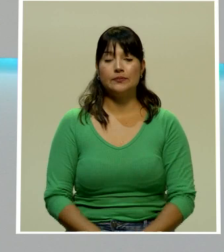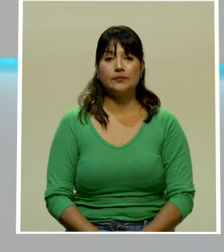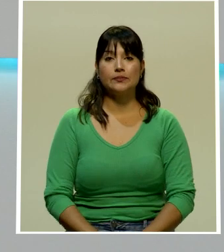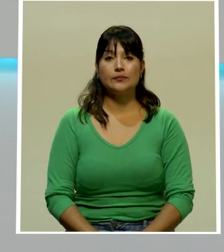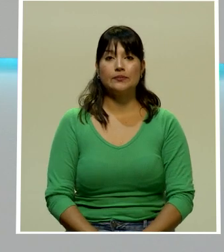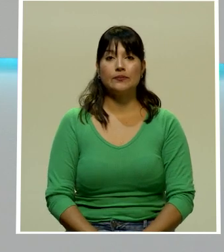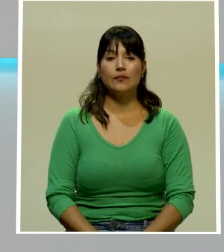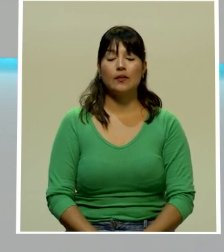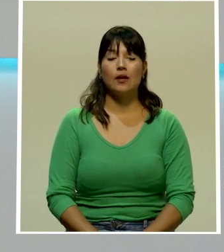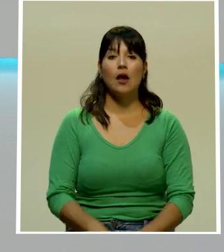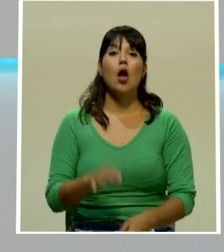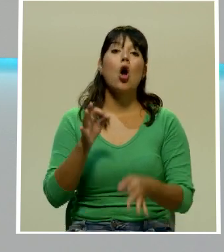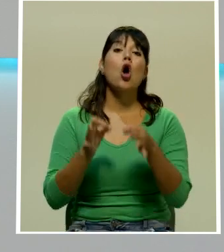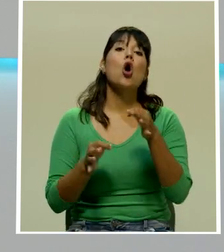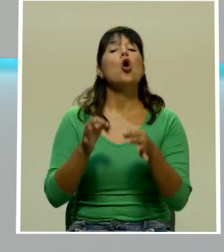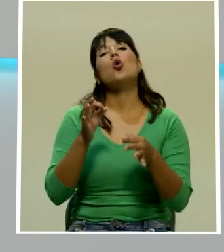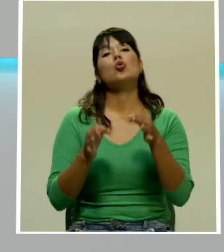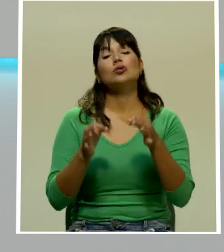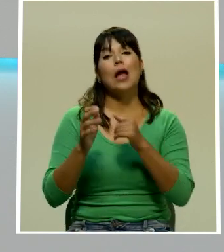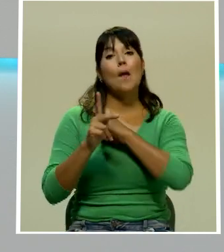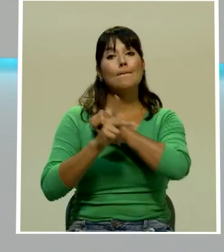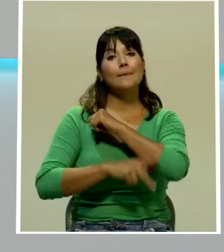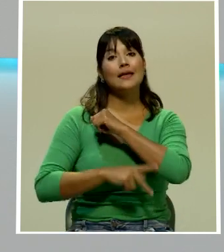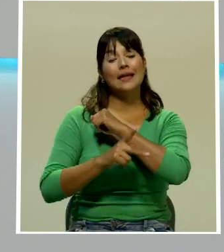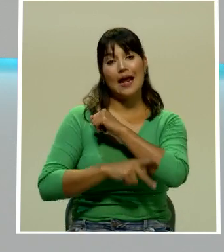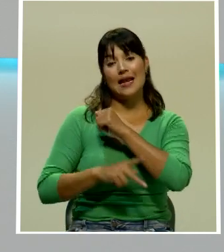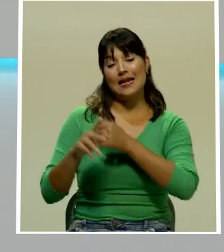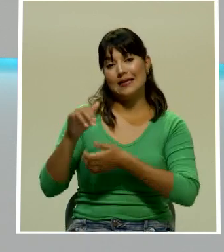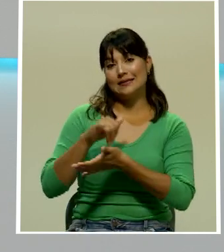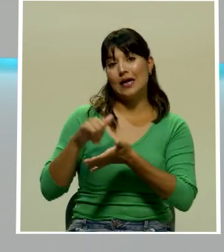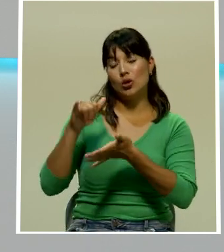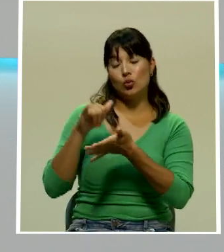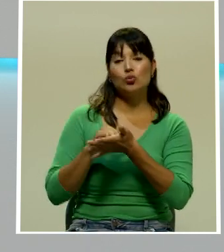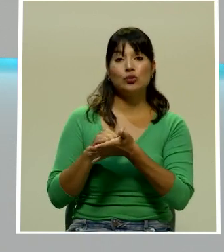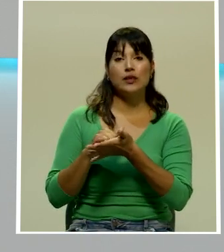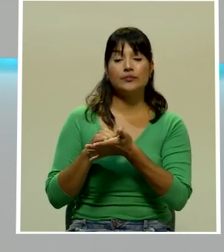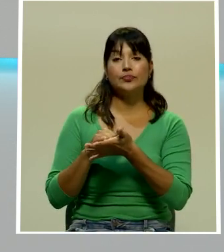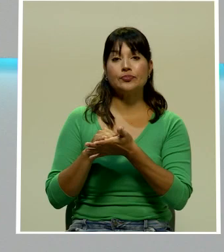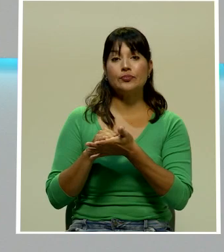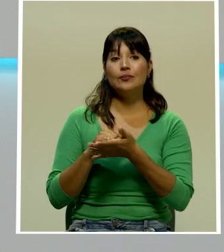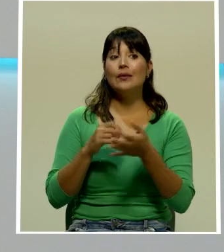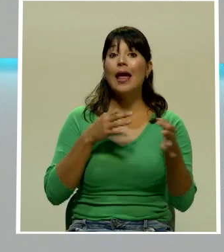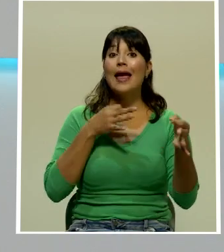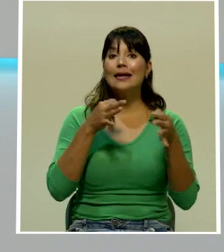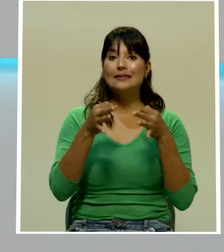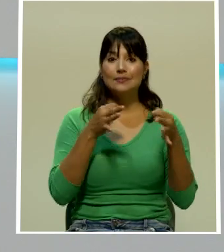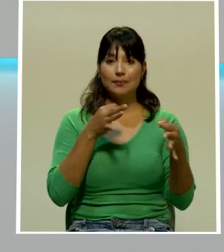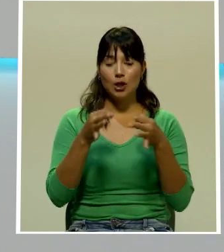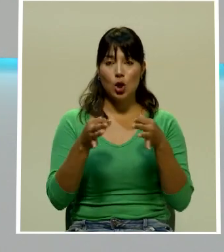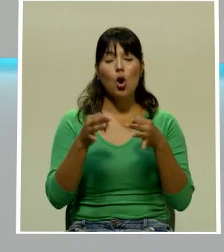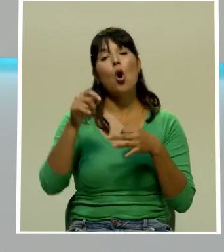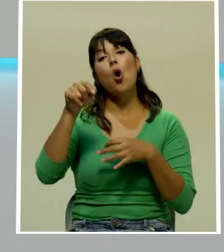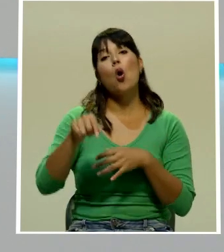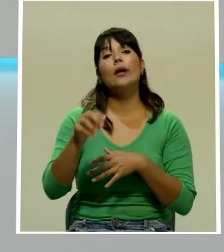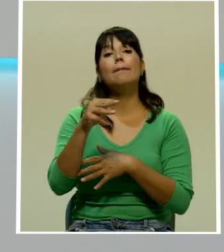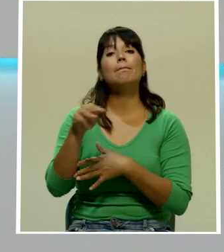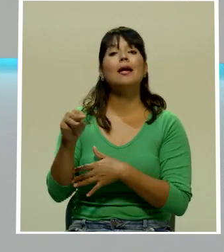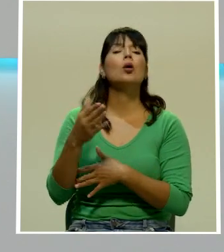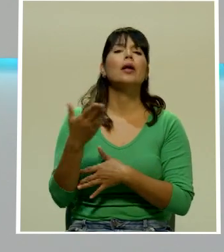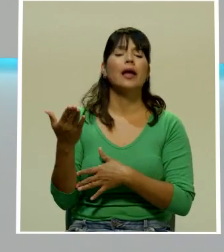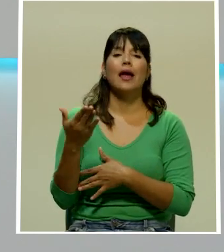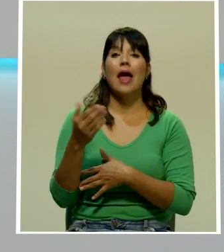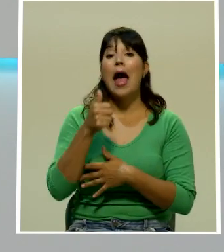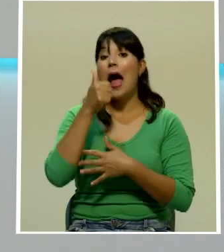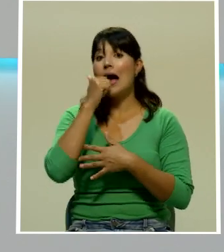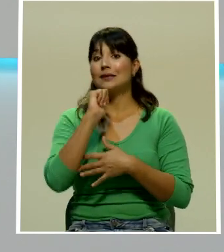El juzgado penal del primer circuito judicial de San José aclaró este miércoles que no